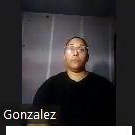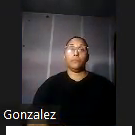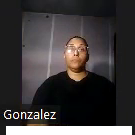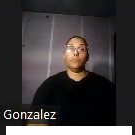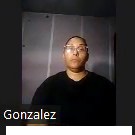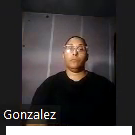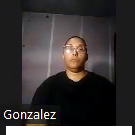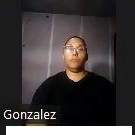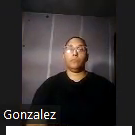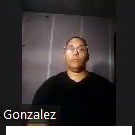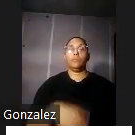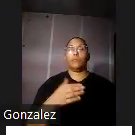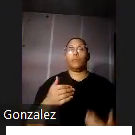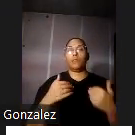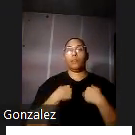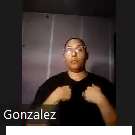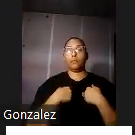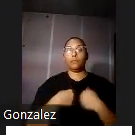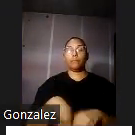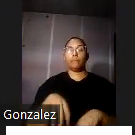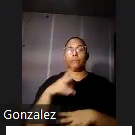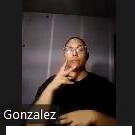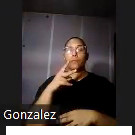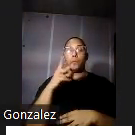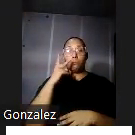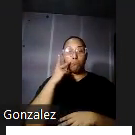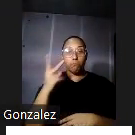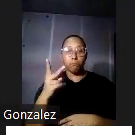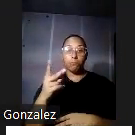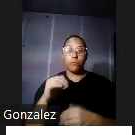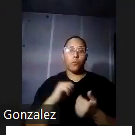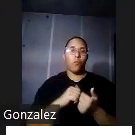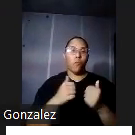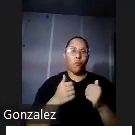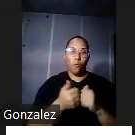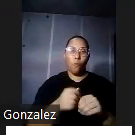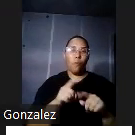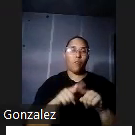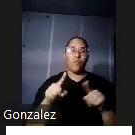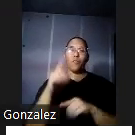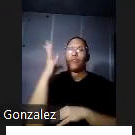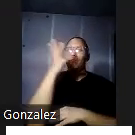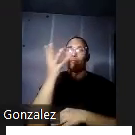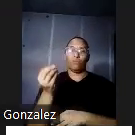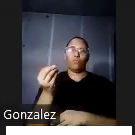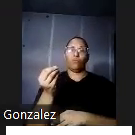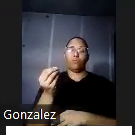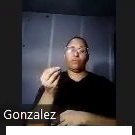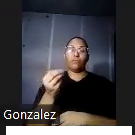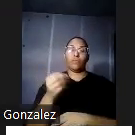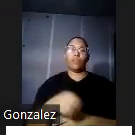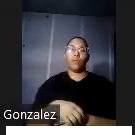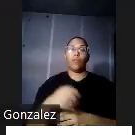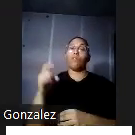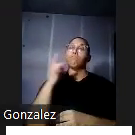y aquí tenemos algunas vistas ¿verdad? de los vitrales miren que lo hermoso de estos vitrales cuando les da la luz